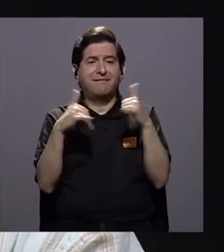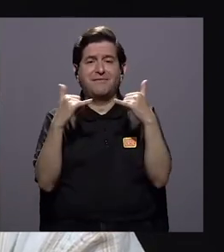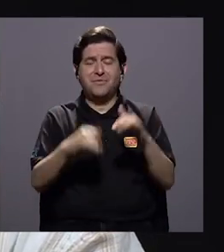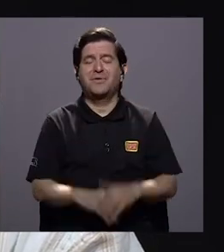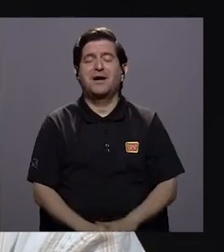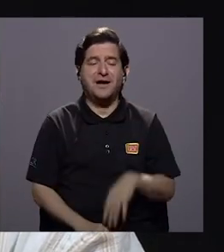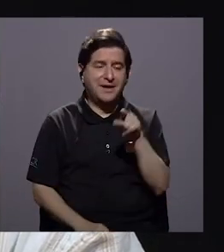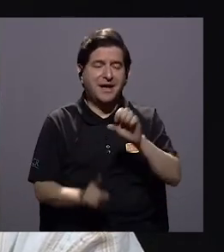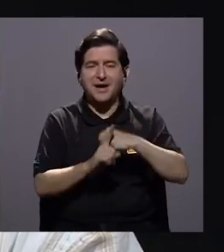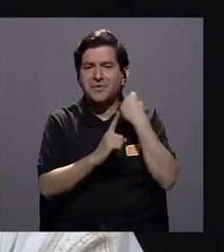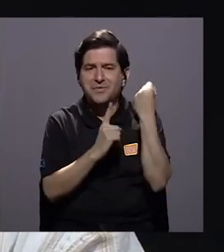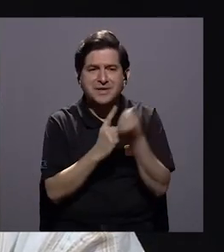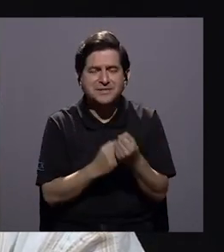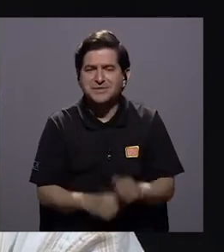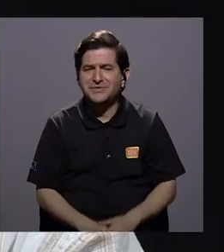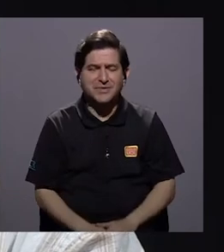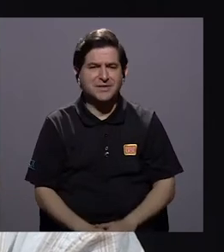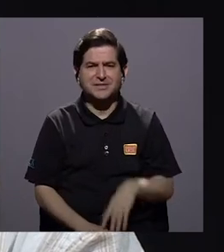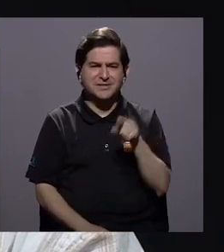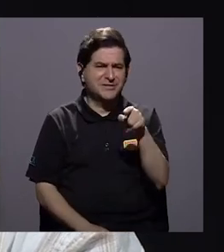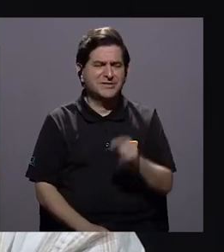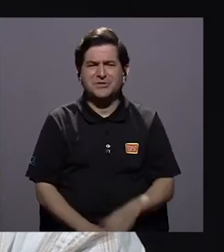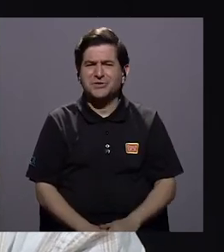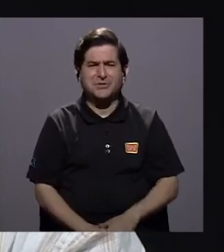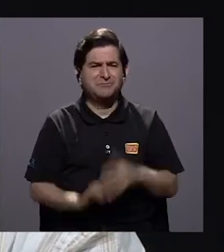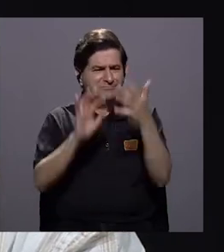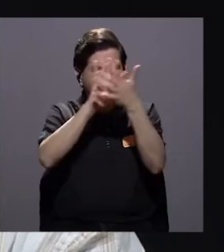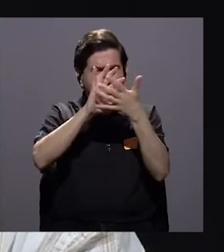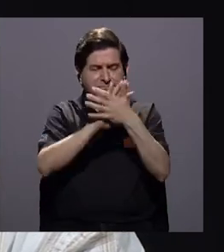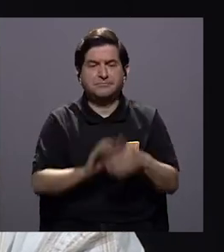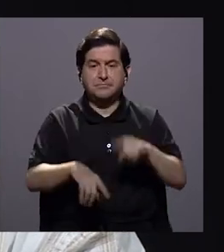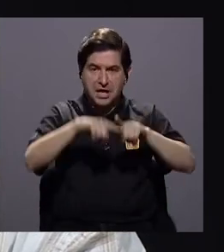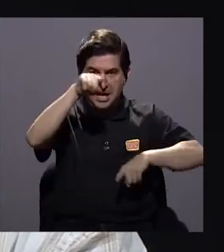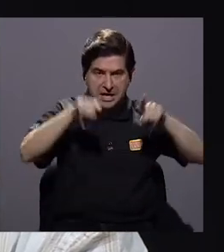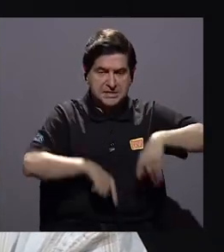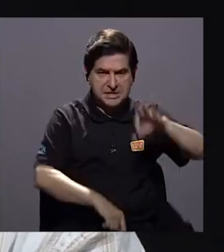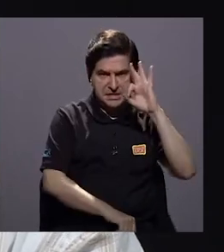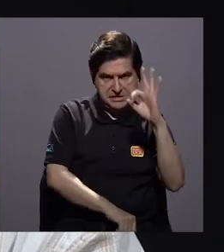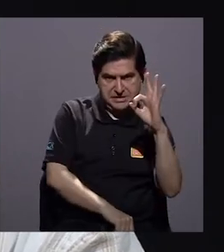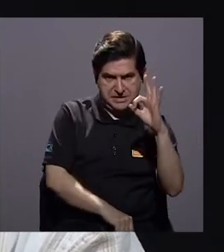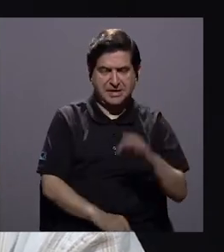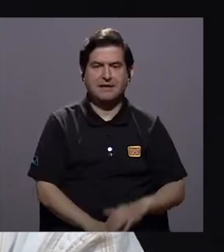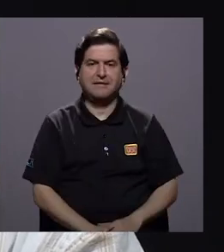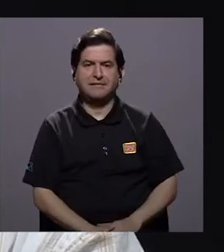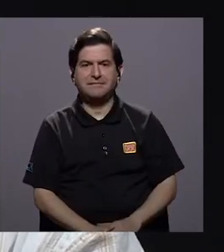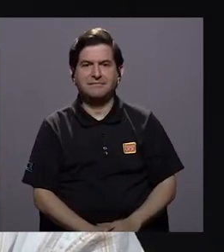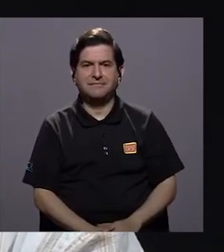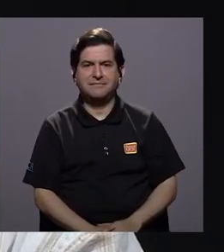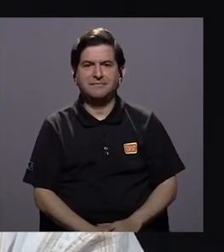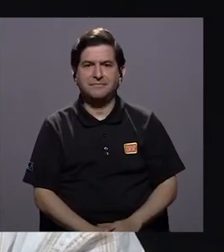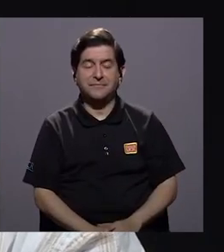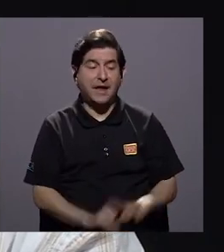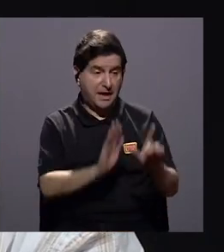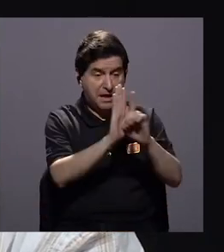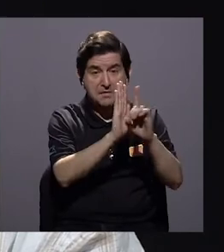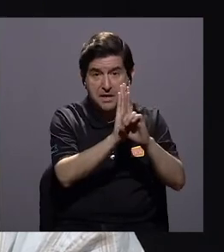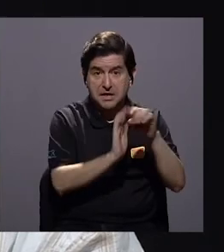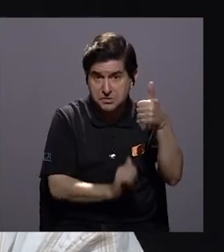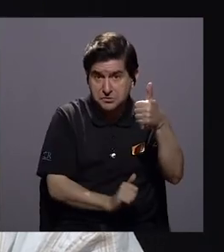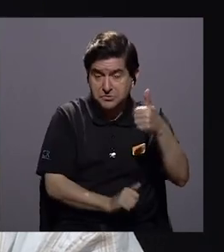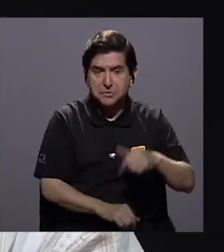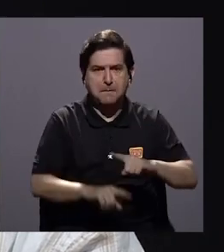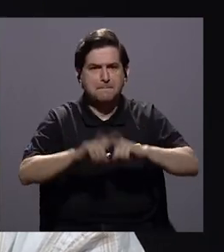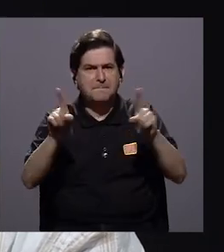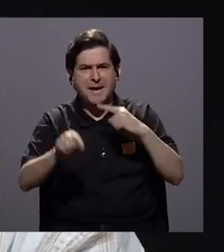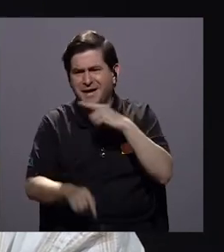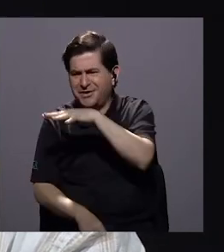jugando al gallo y la gallina. ¿Qué está pasando? Estadísticamente estamos muy bien en el tema de los derechos,